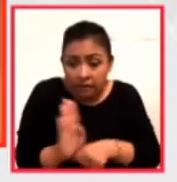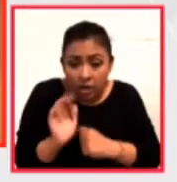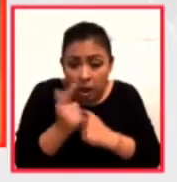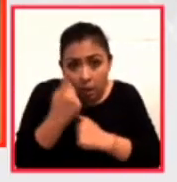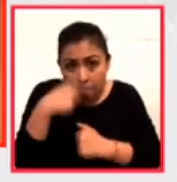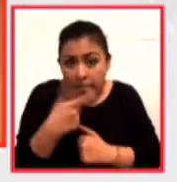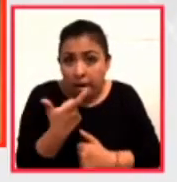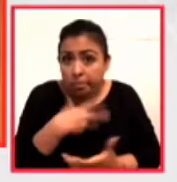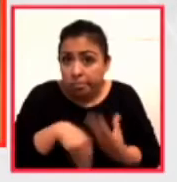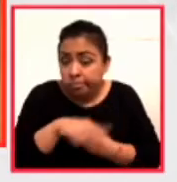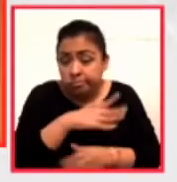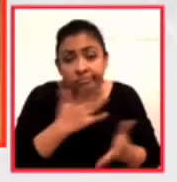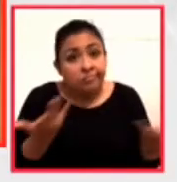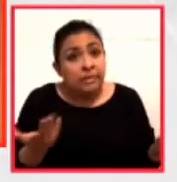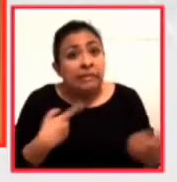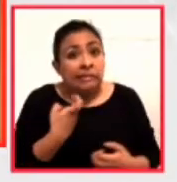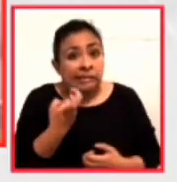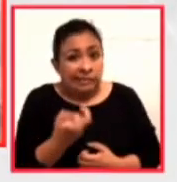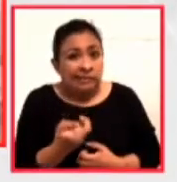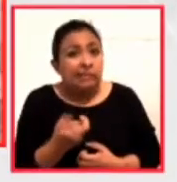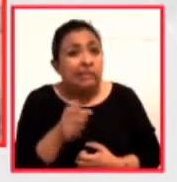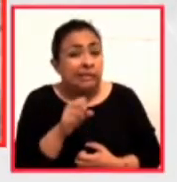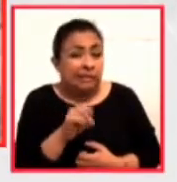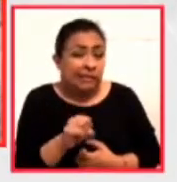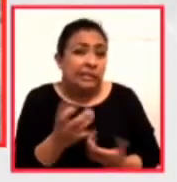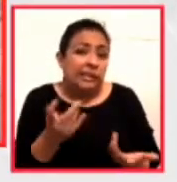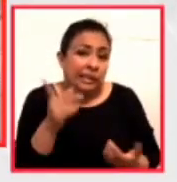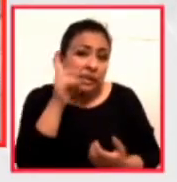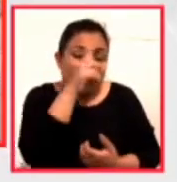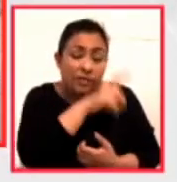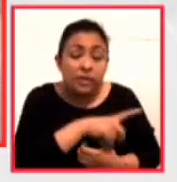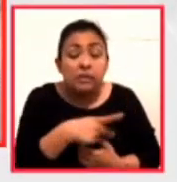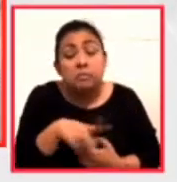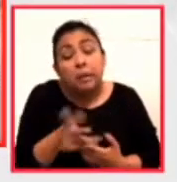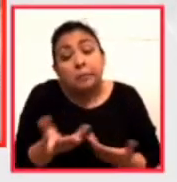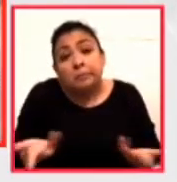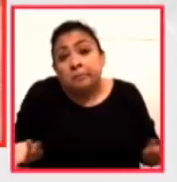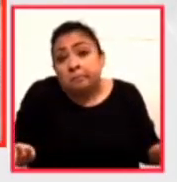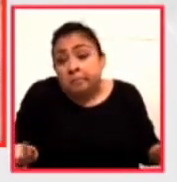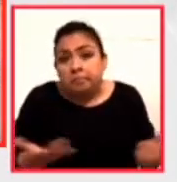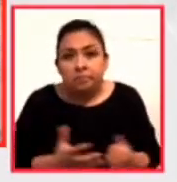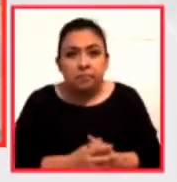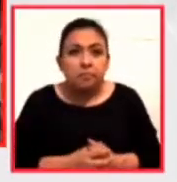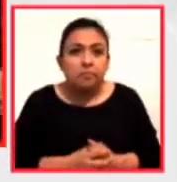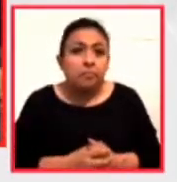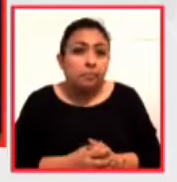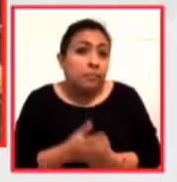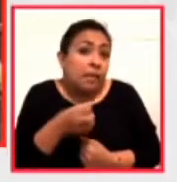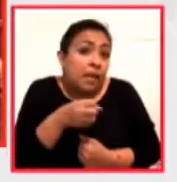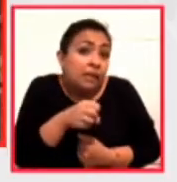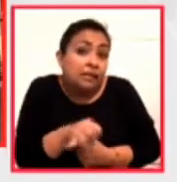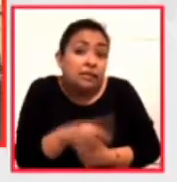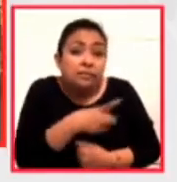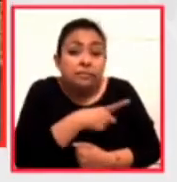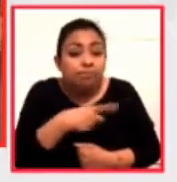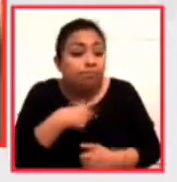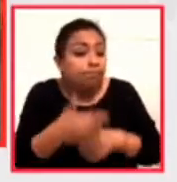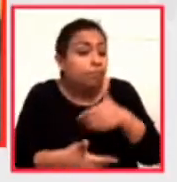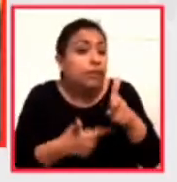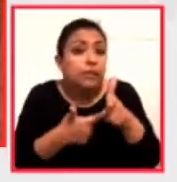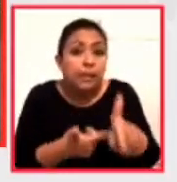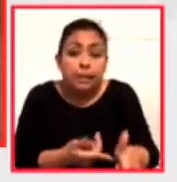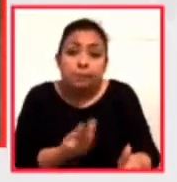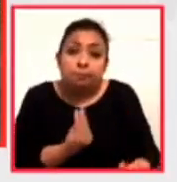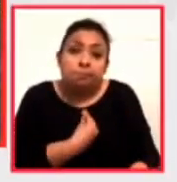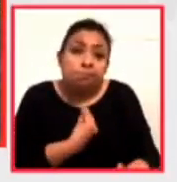vivir. Entonces esto ha sido un poquito un circo. Pero finalmente, bueno, pues de esto se trata y hay que seguir aguantando